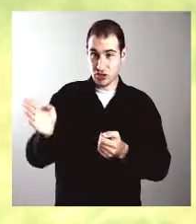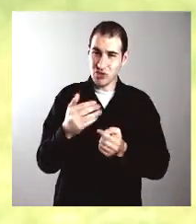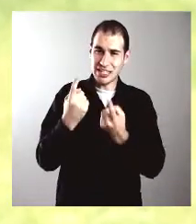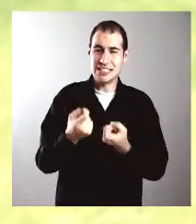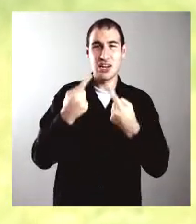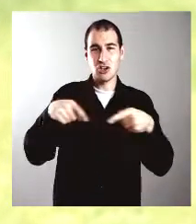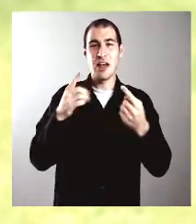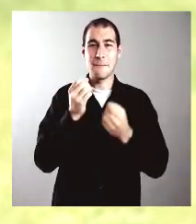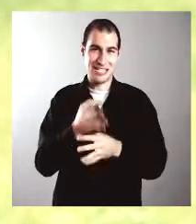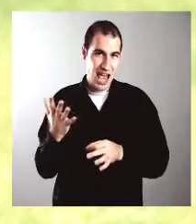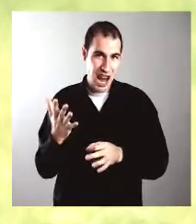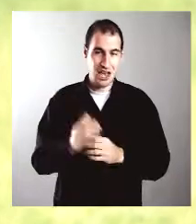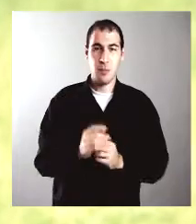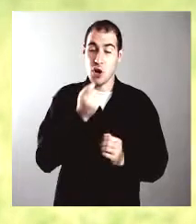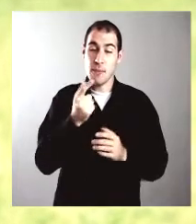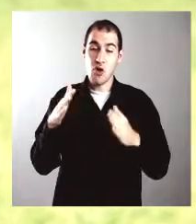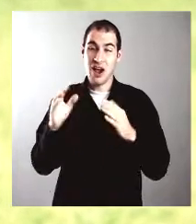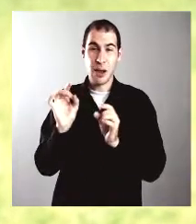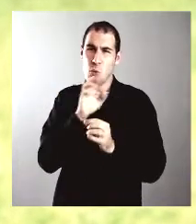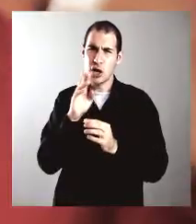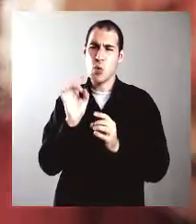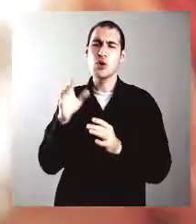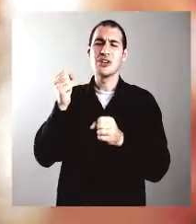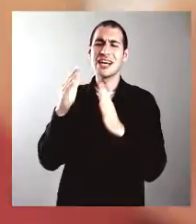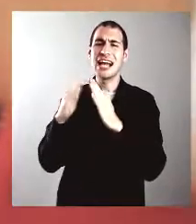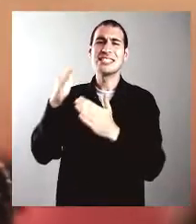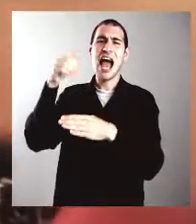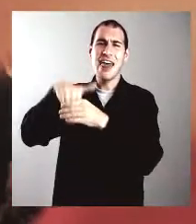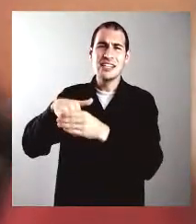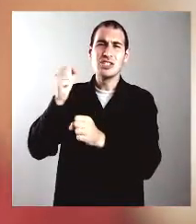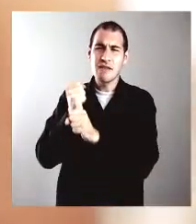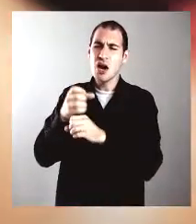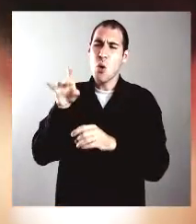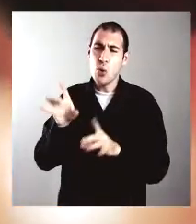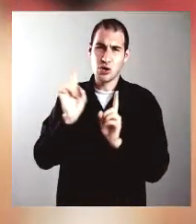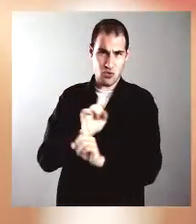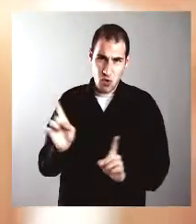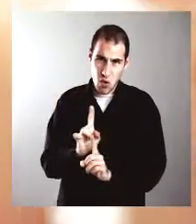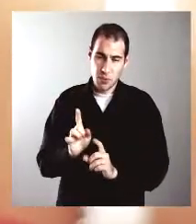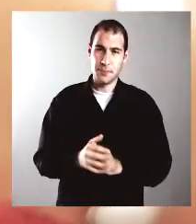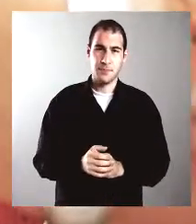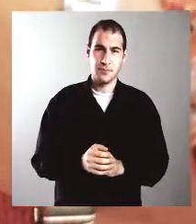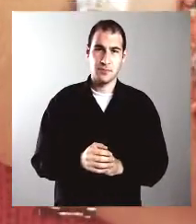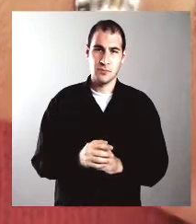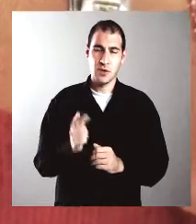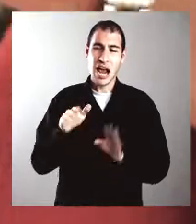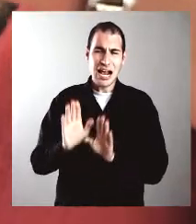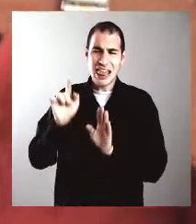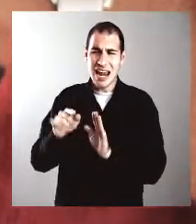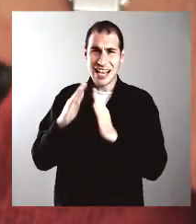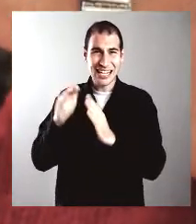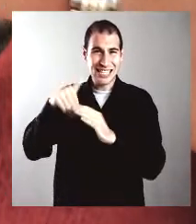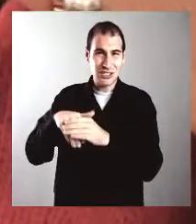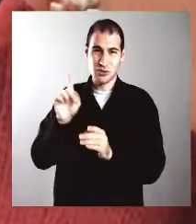que la casa les quedó chica. El dominio, el territorio que manejábamos ampliamente, nos quedó chico